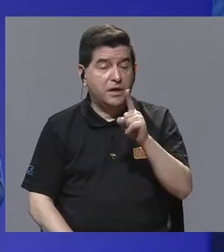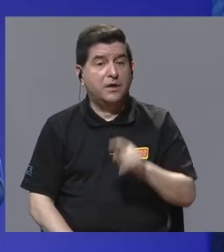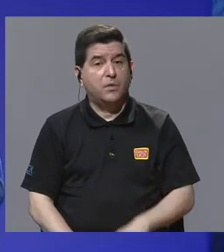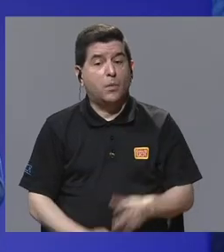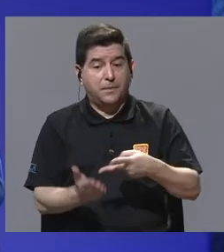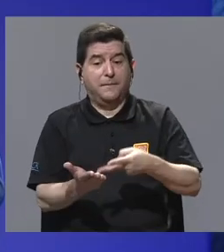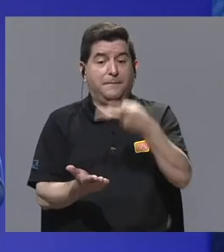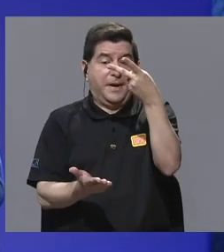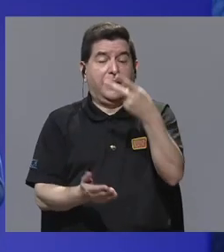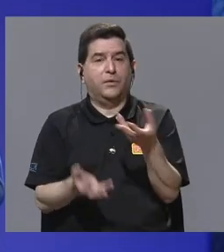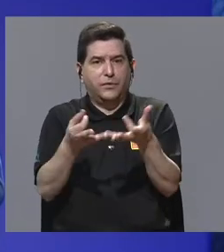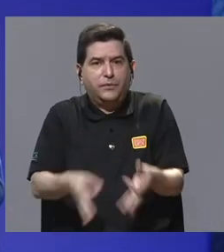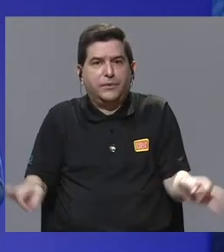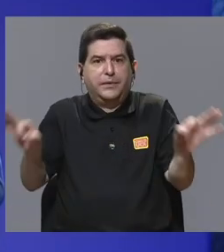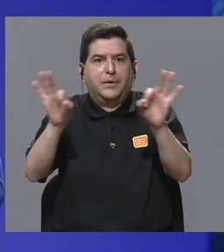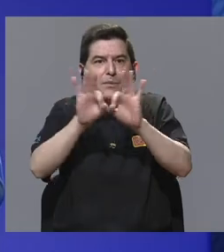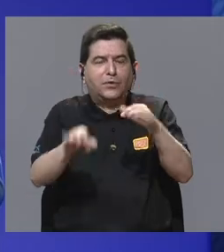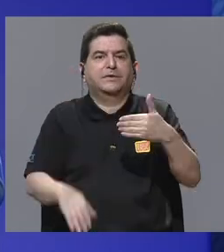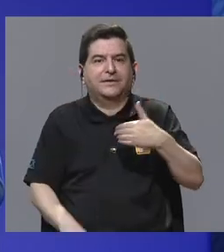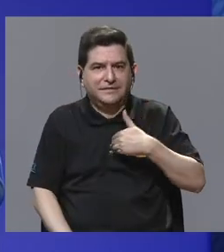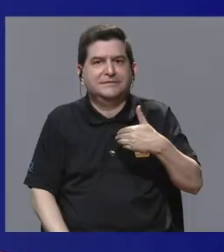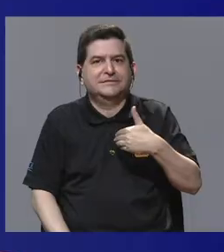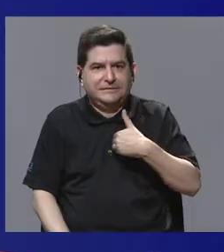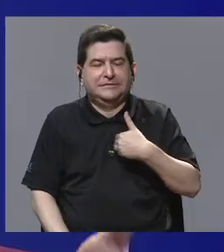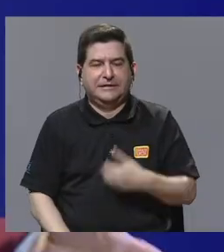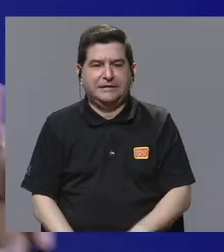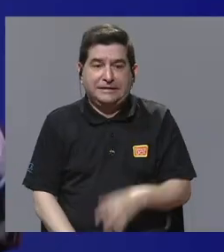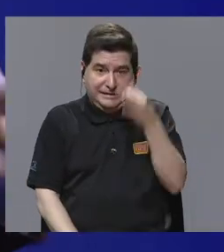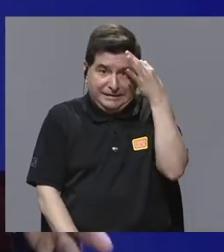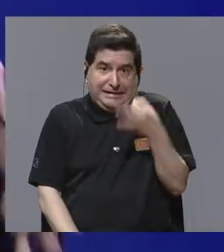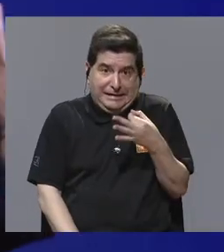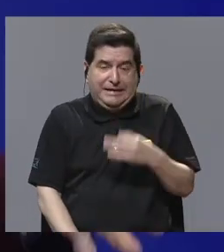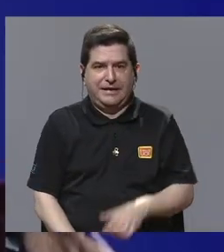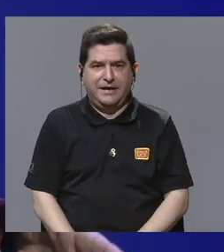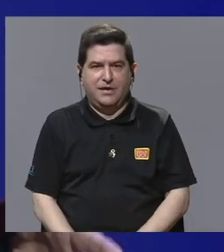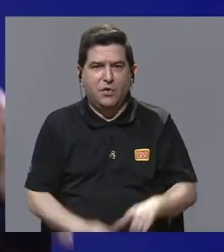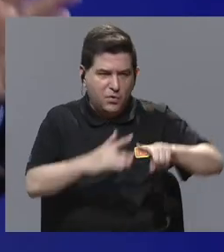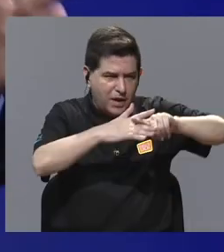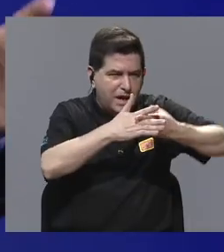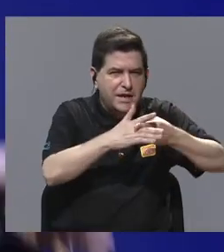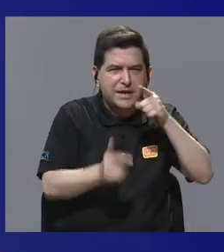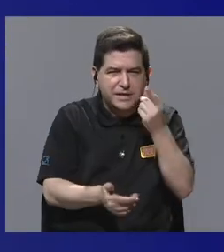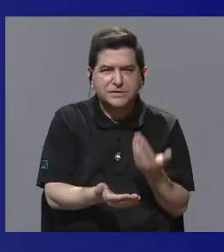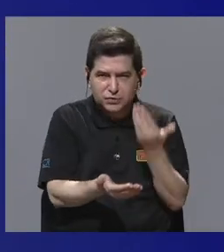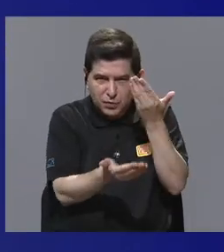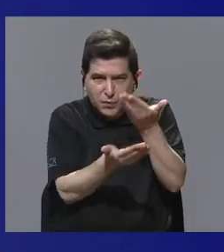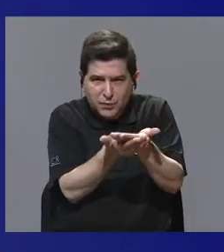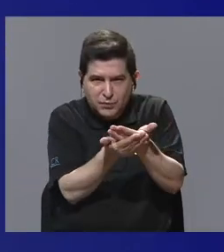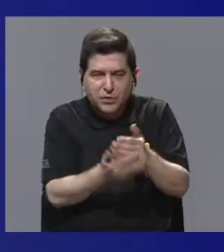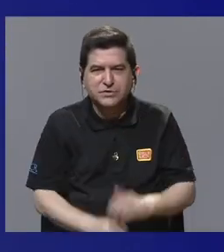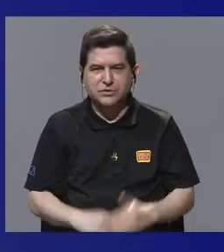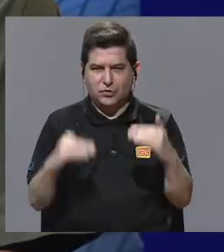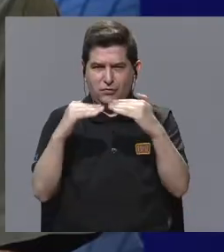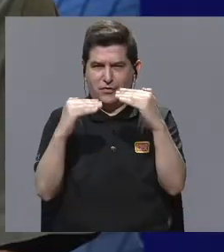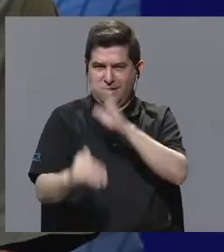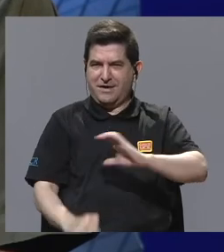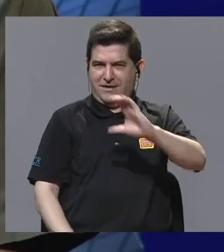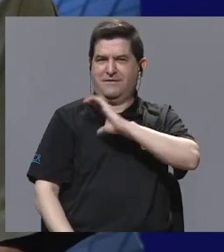era importante conseguir también, creo que, supongo que desde el principio te planteaste que tuvieras ese nivel de calidad.